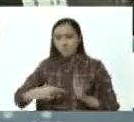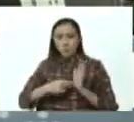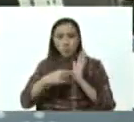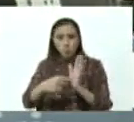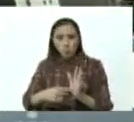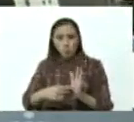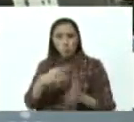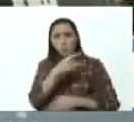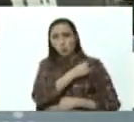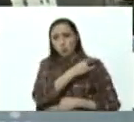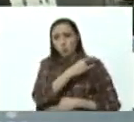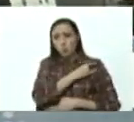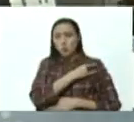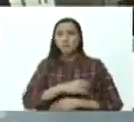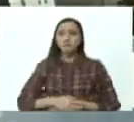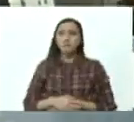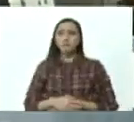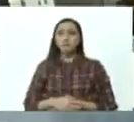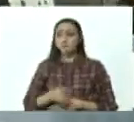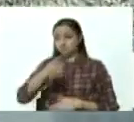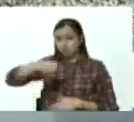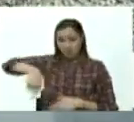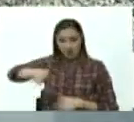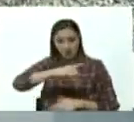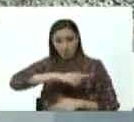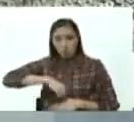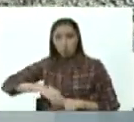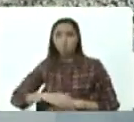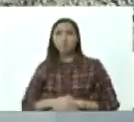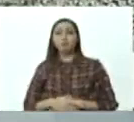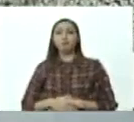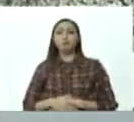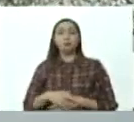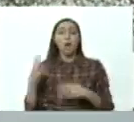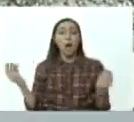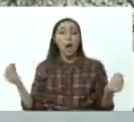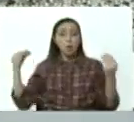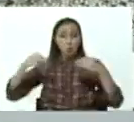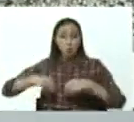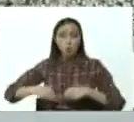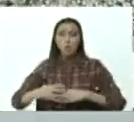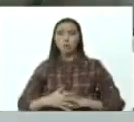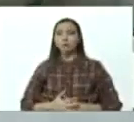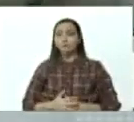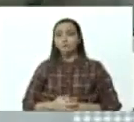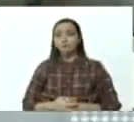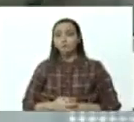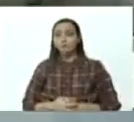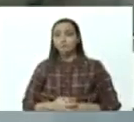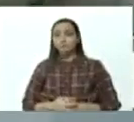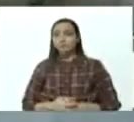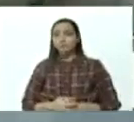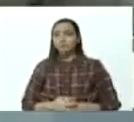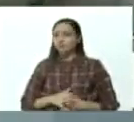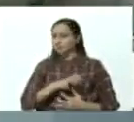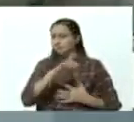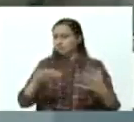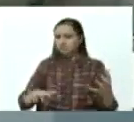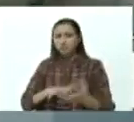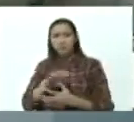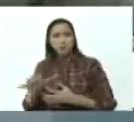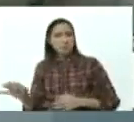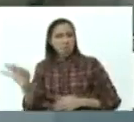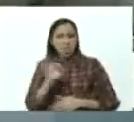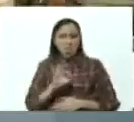universitarios y los 10 coincidieron y no tuvieron ningún inconveniente de